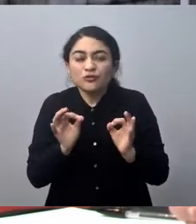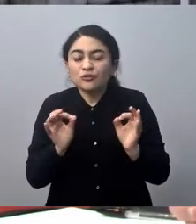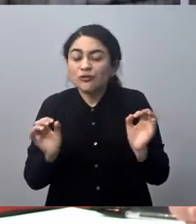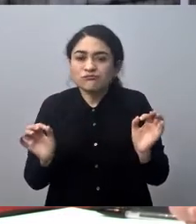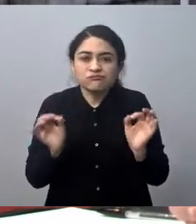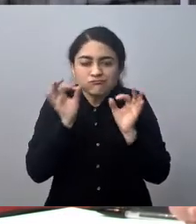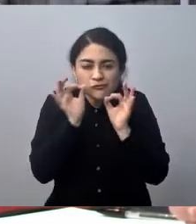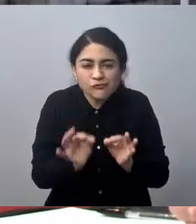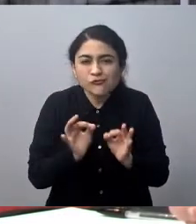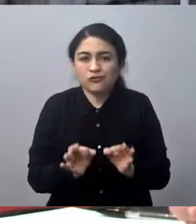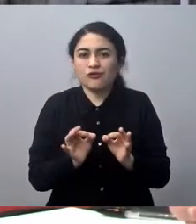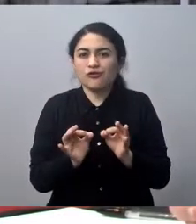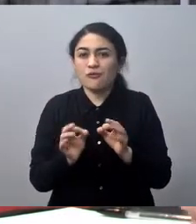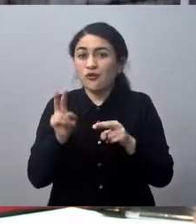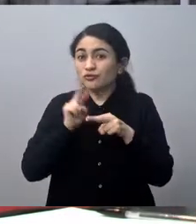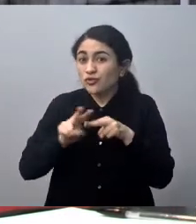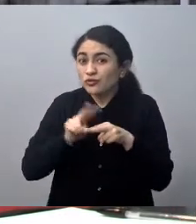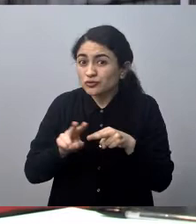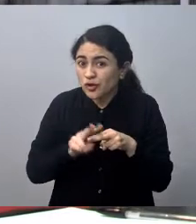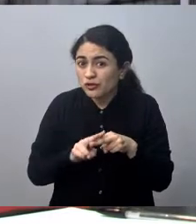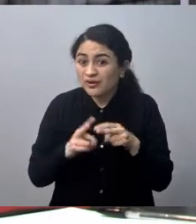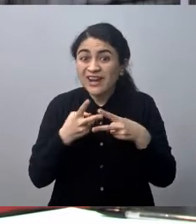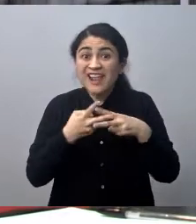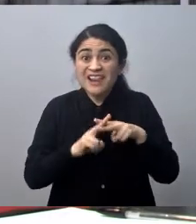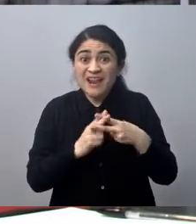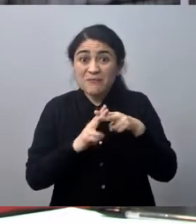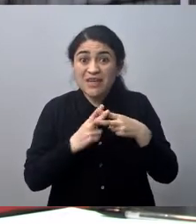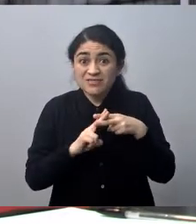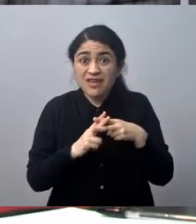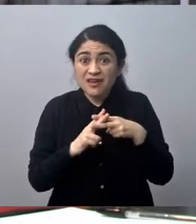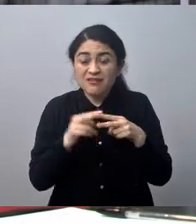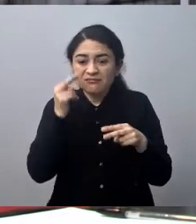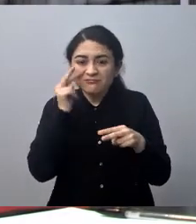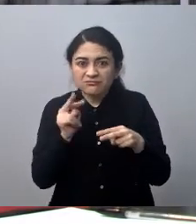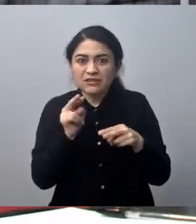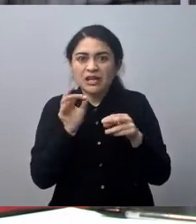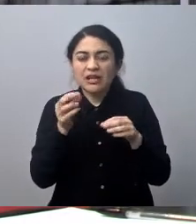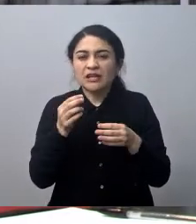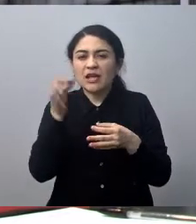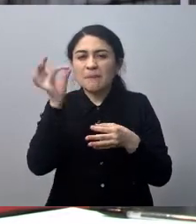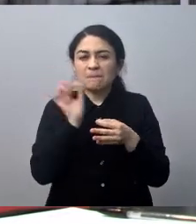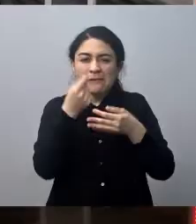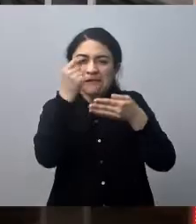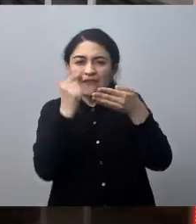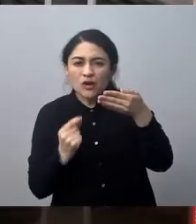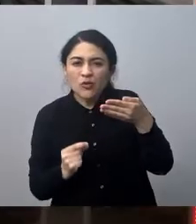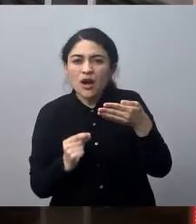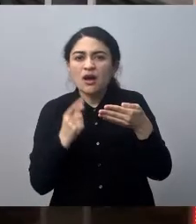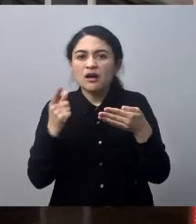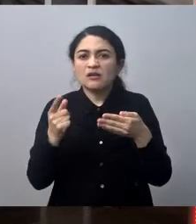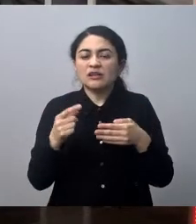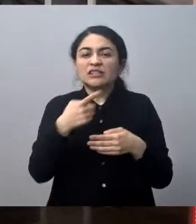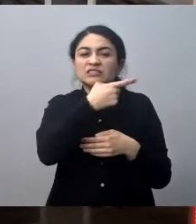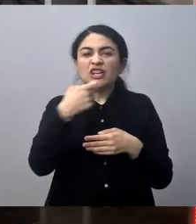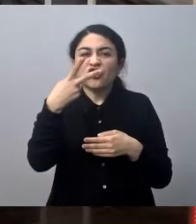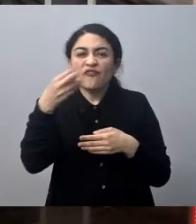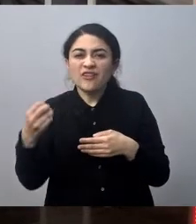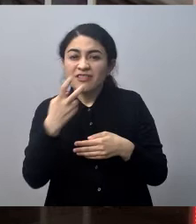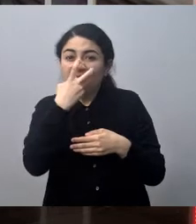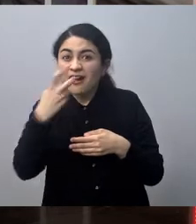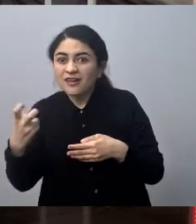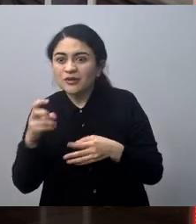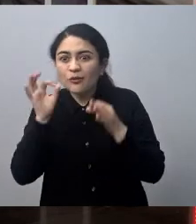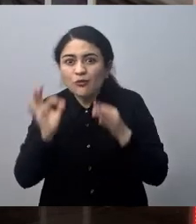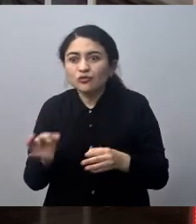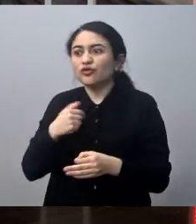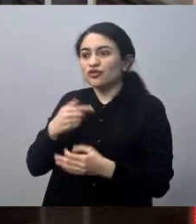instrumento que mide una serie de otros... 120 gases. Cosa que nosotros siempre